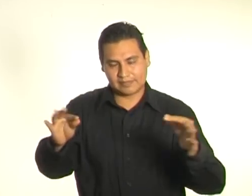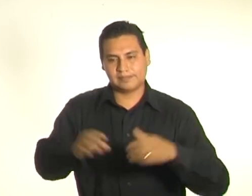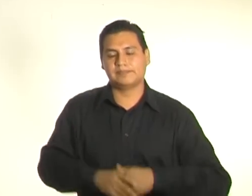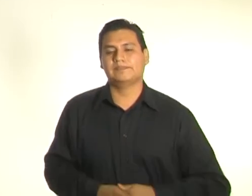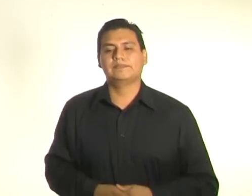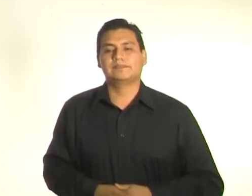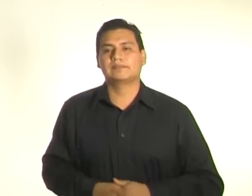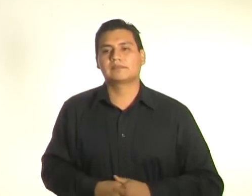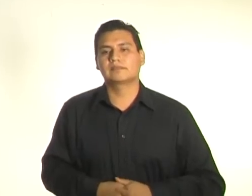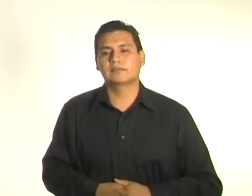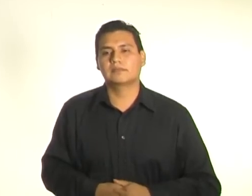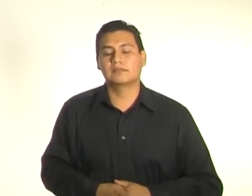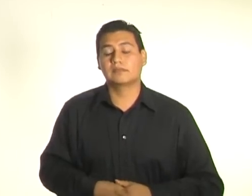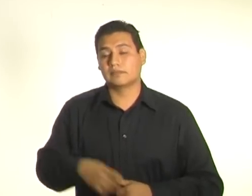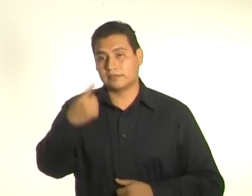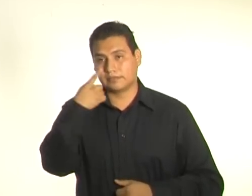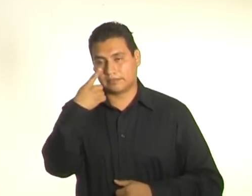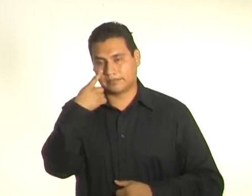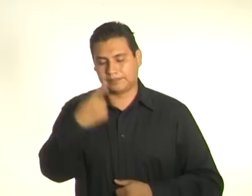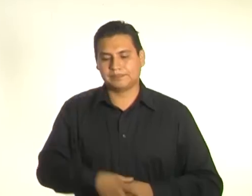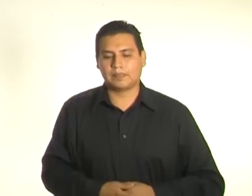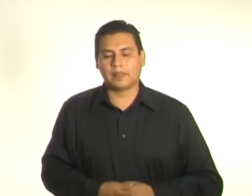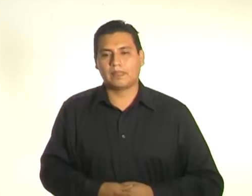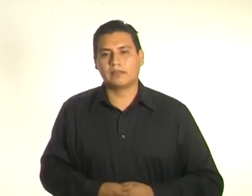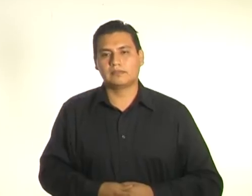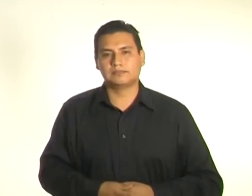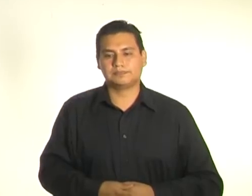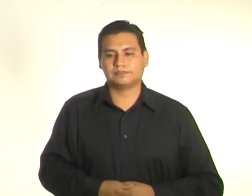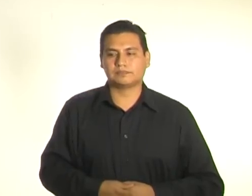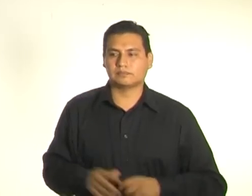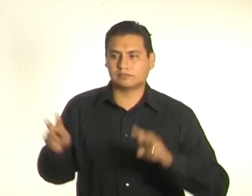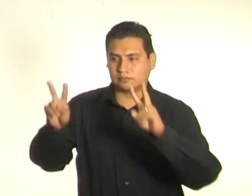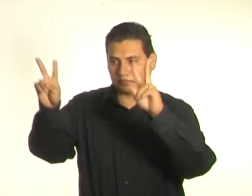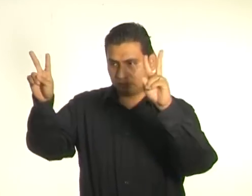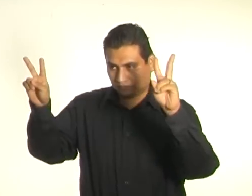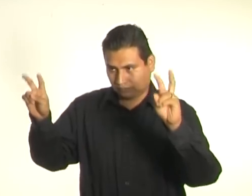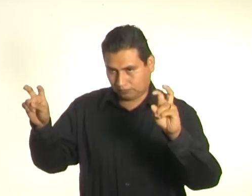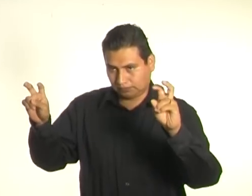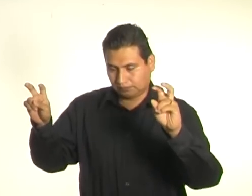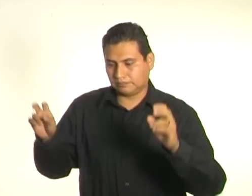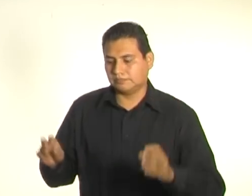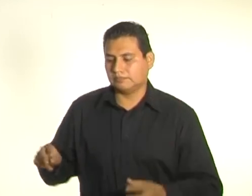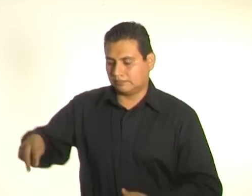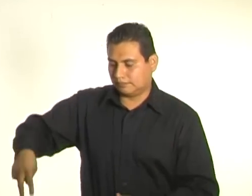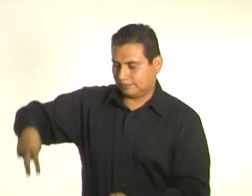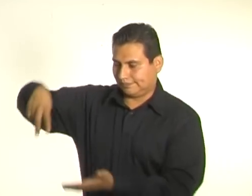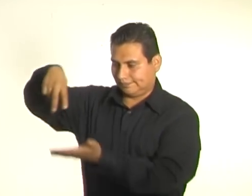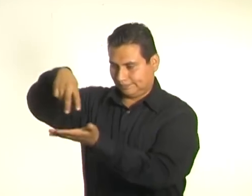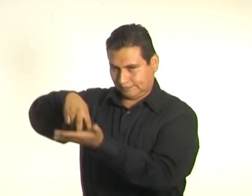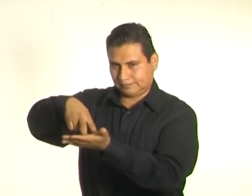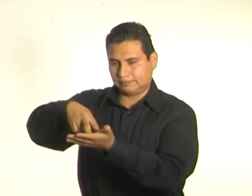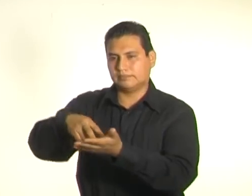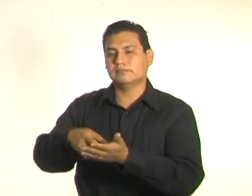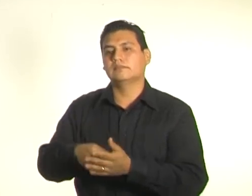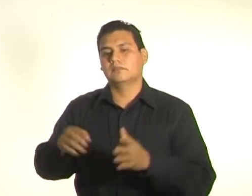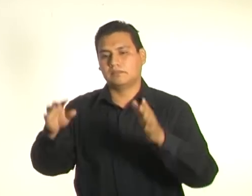En primer lugar, quiero explicarles que una exposición es la explicación de un tema de interés.